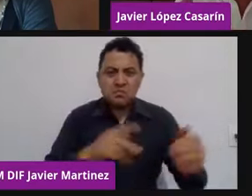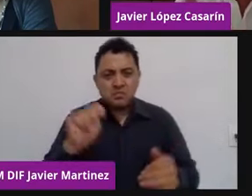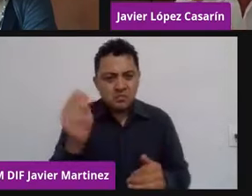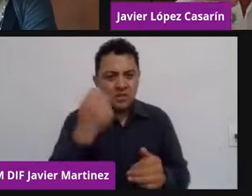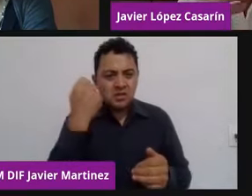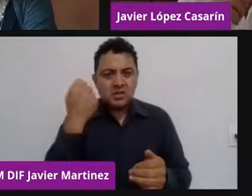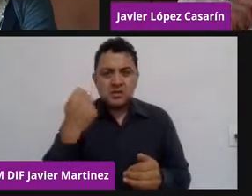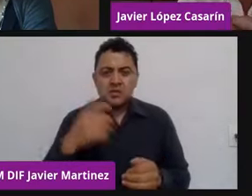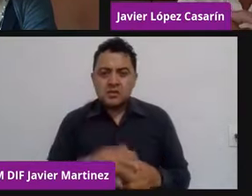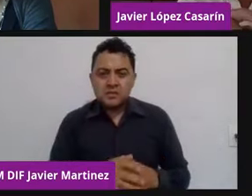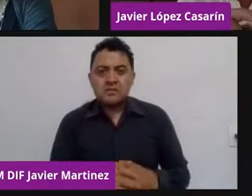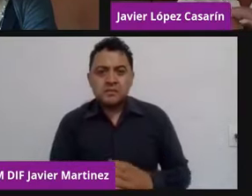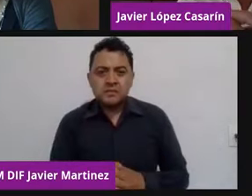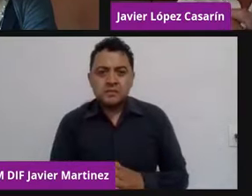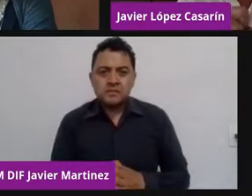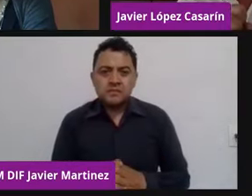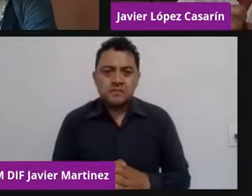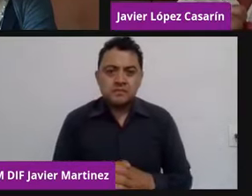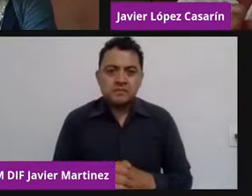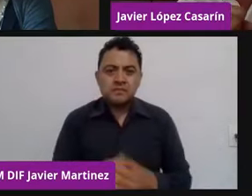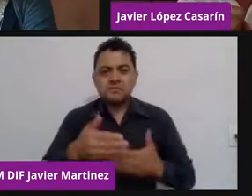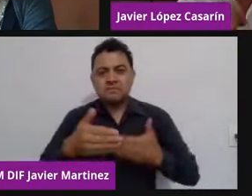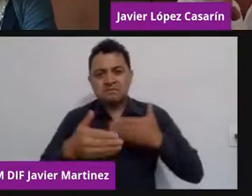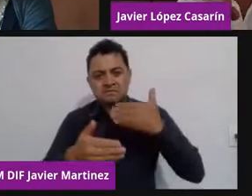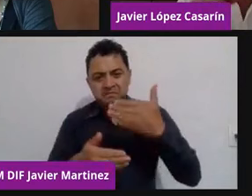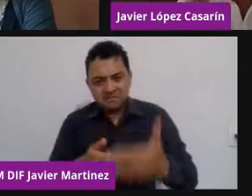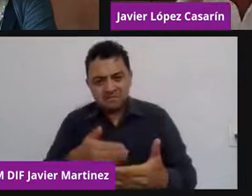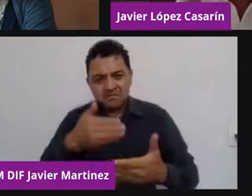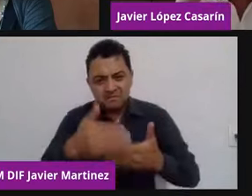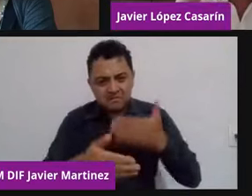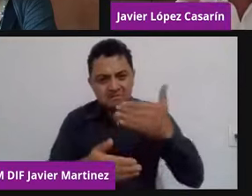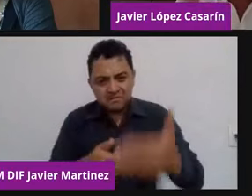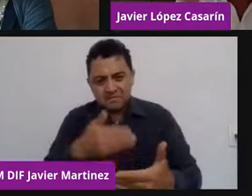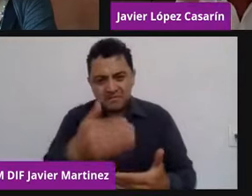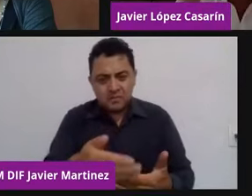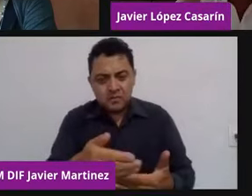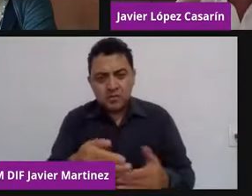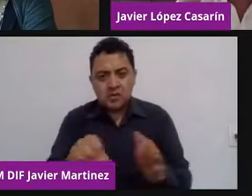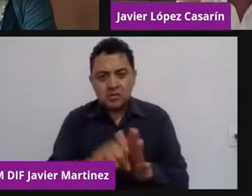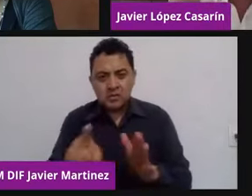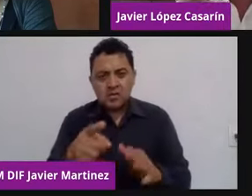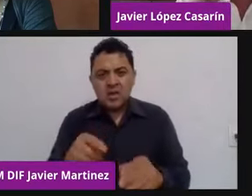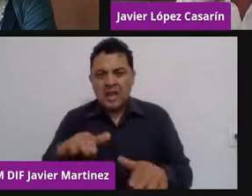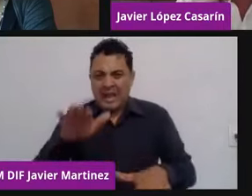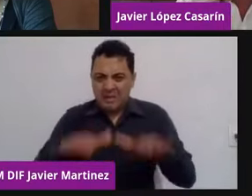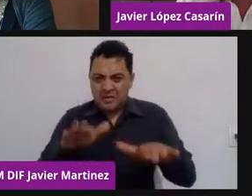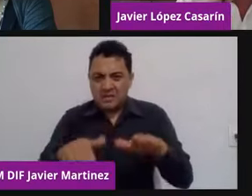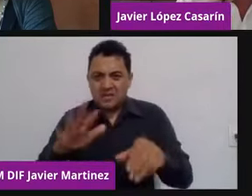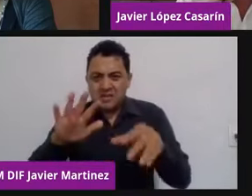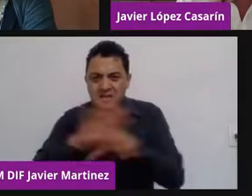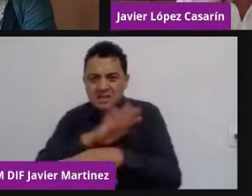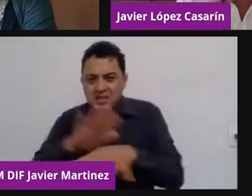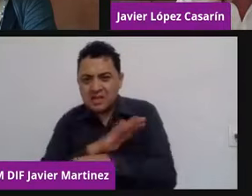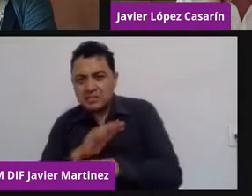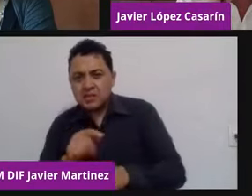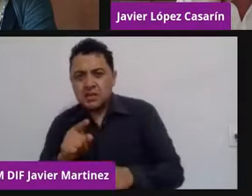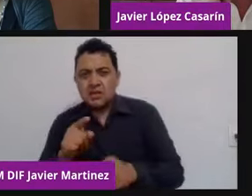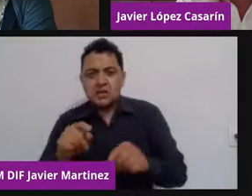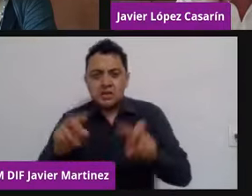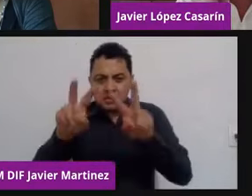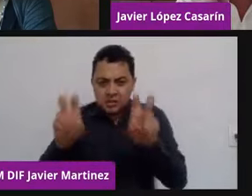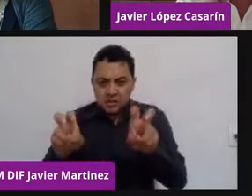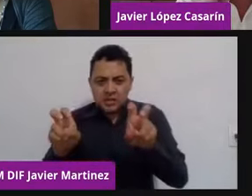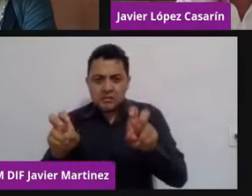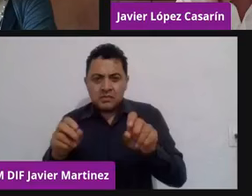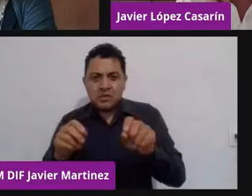eso, vayamos a un tema político, como no sé si recordarán los que nos escuchan, que el